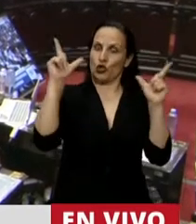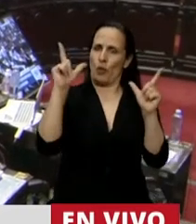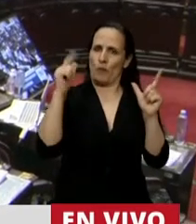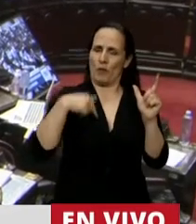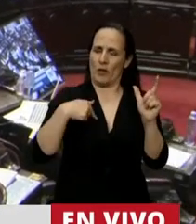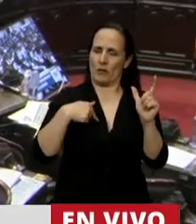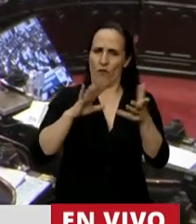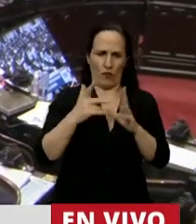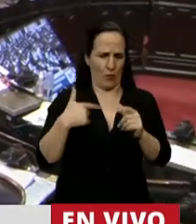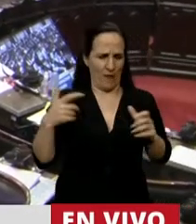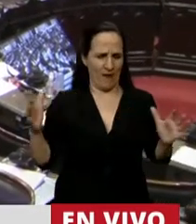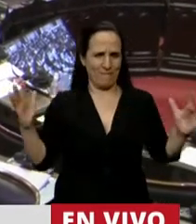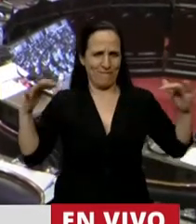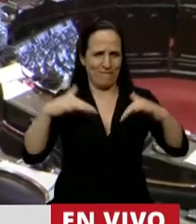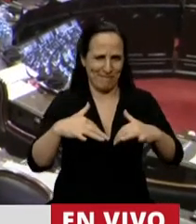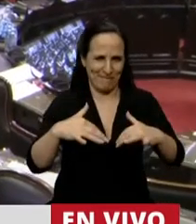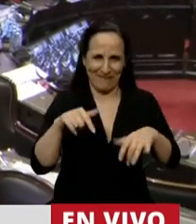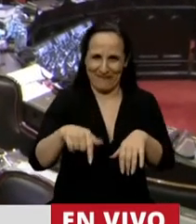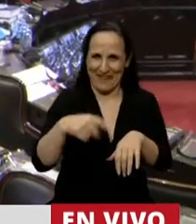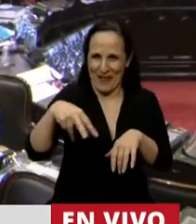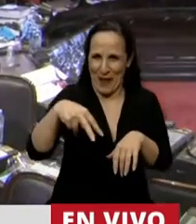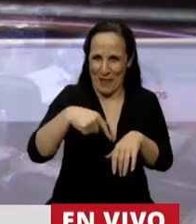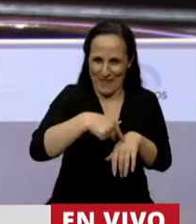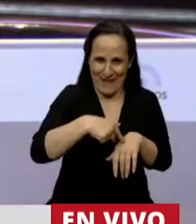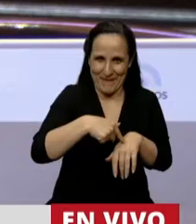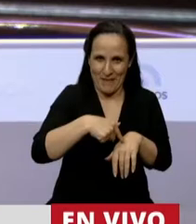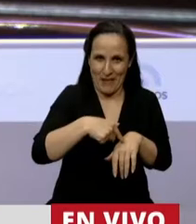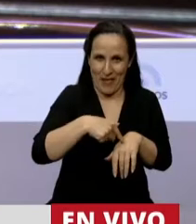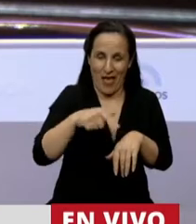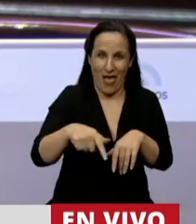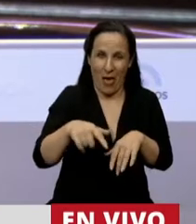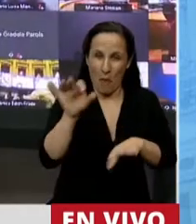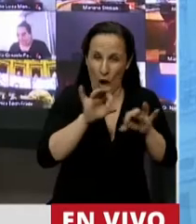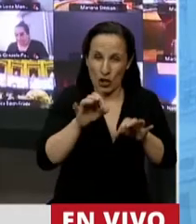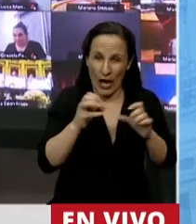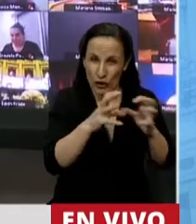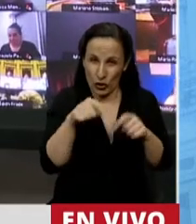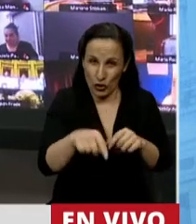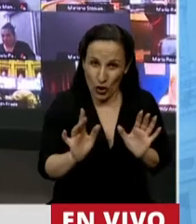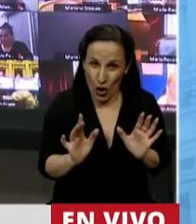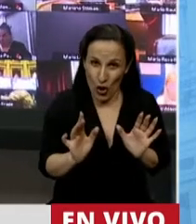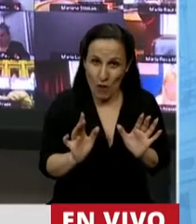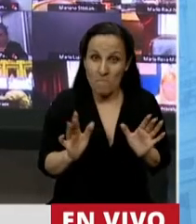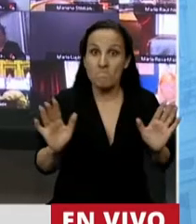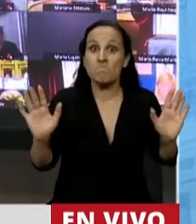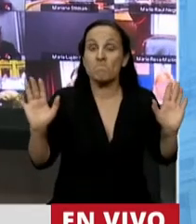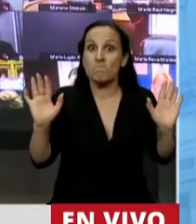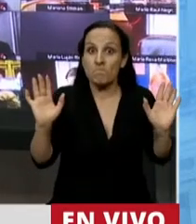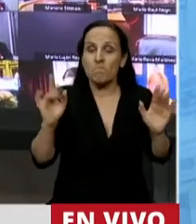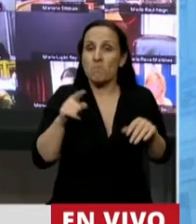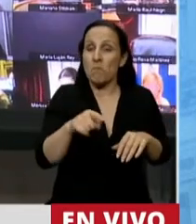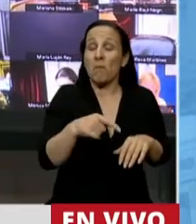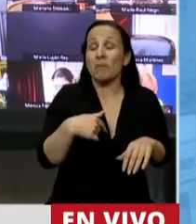reunidos aquí, a esta altura del año, tratando este tipo de proyecto. Cuando nos suponíamos